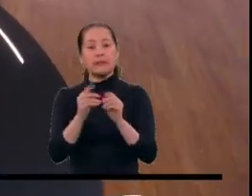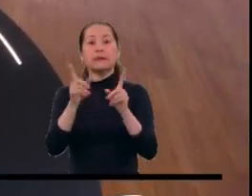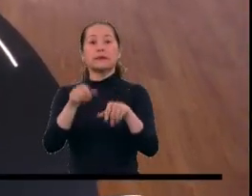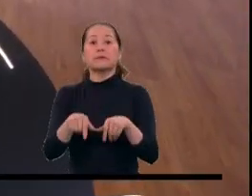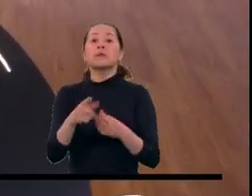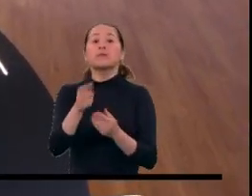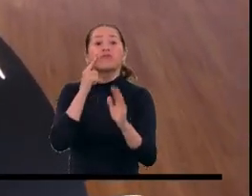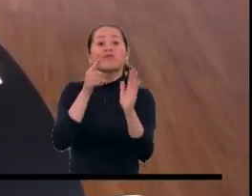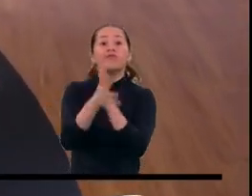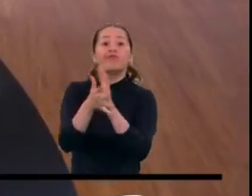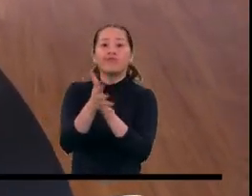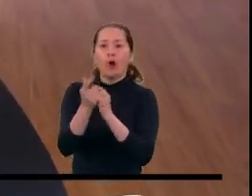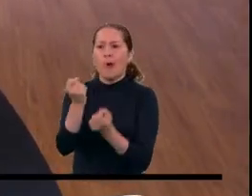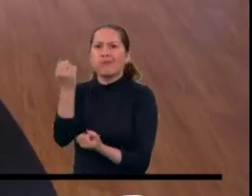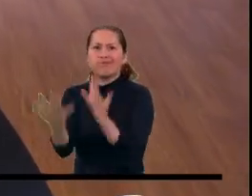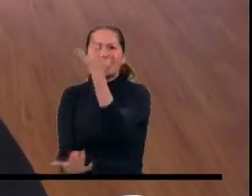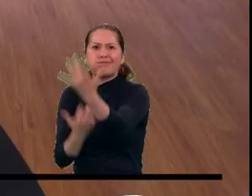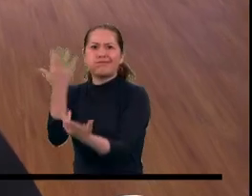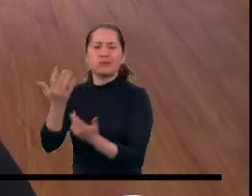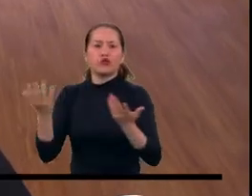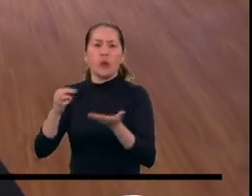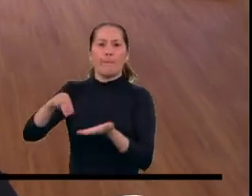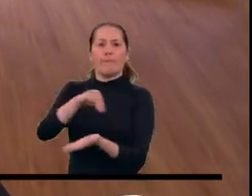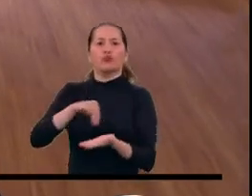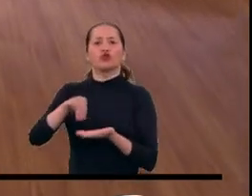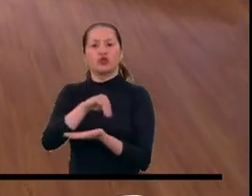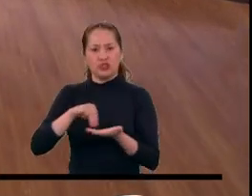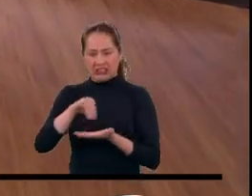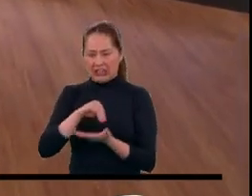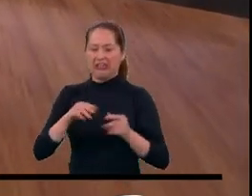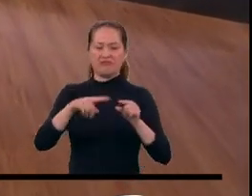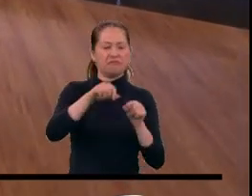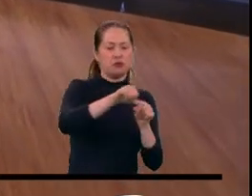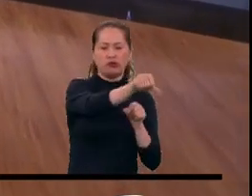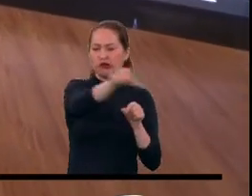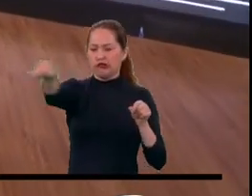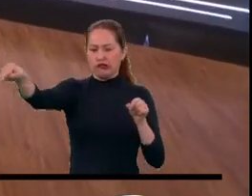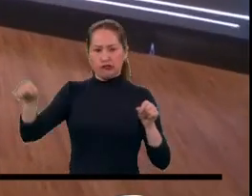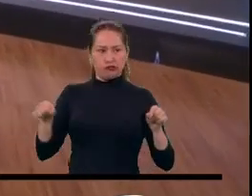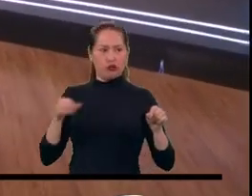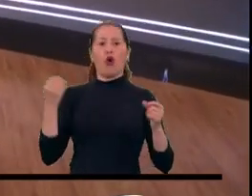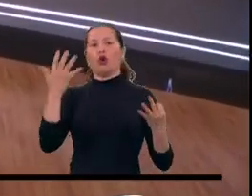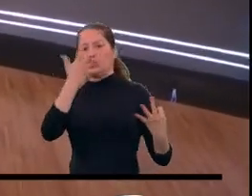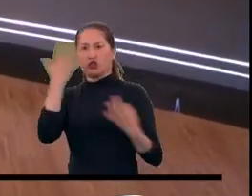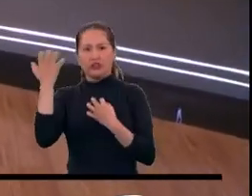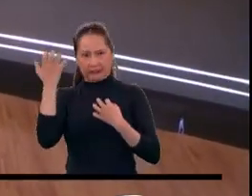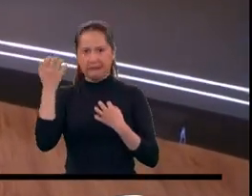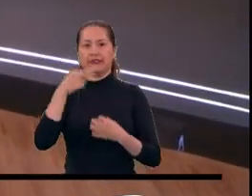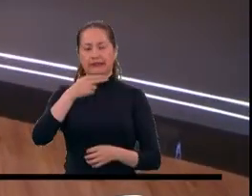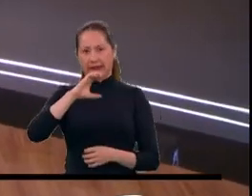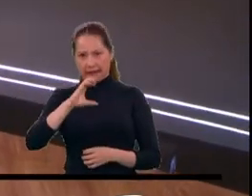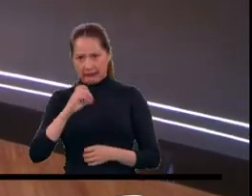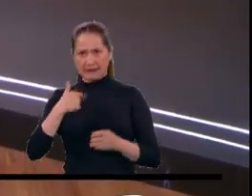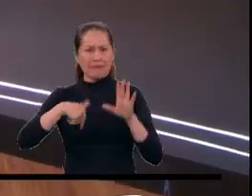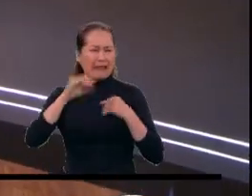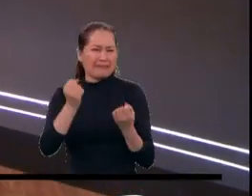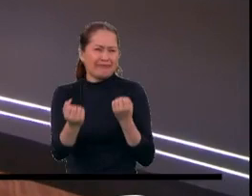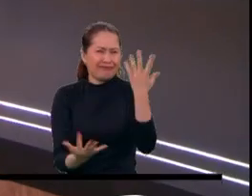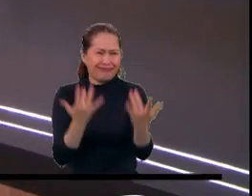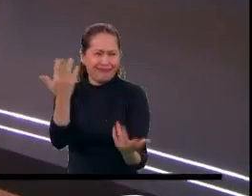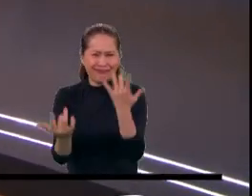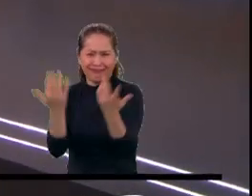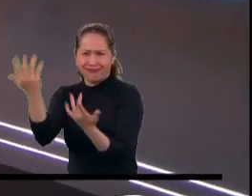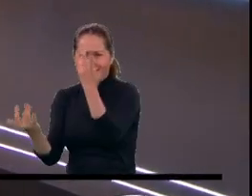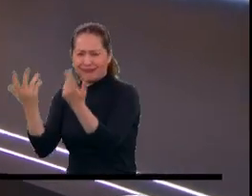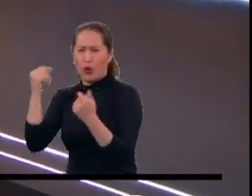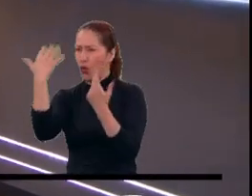más de 850 hectáreas de campo. Las pérdidas en su mayoría han sido de tipo vegetal. Y es que los esfuerzos para sofocar la conflagración